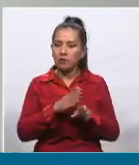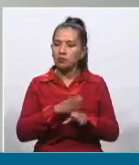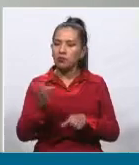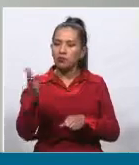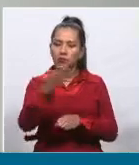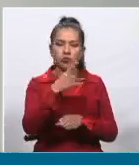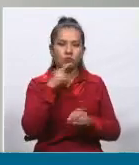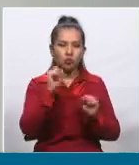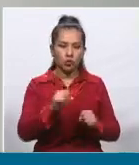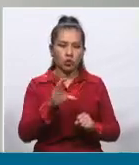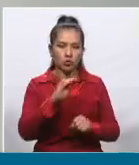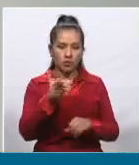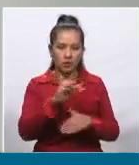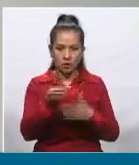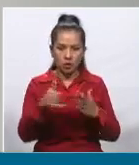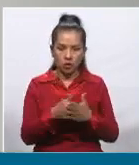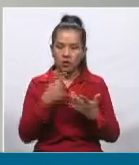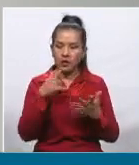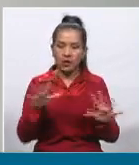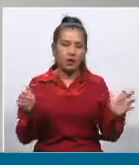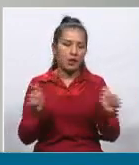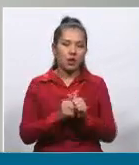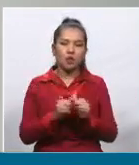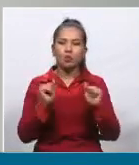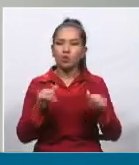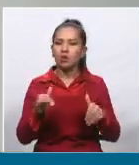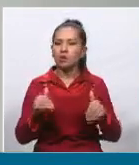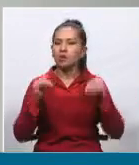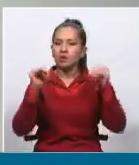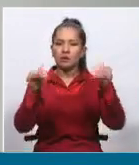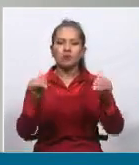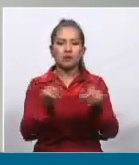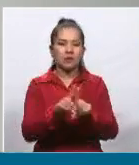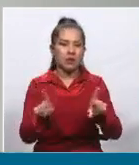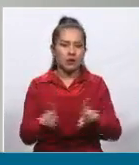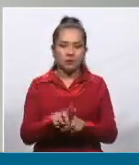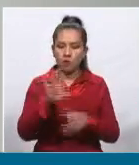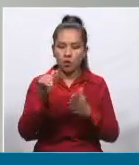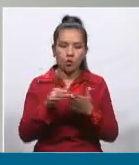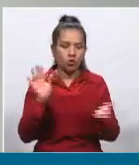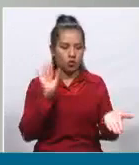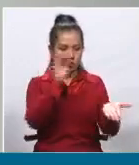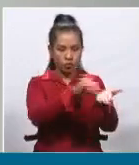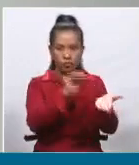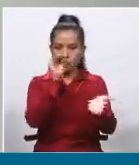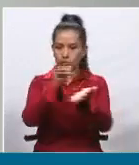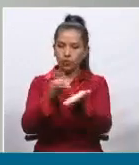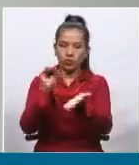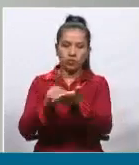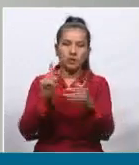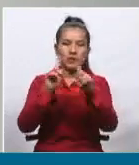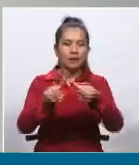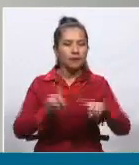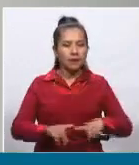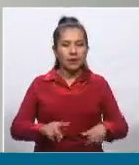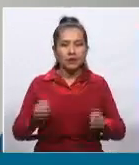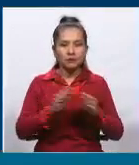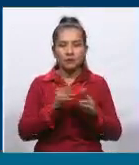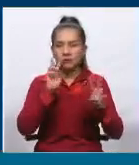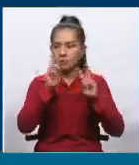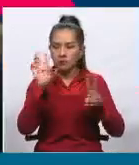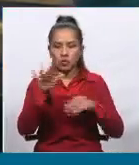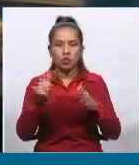se podría decir, también hemos estipulado y ya hemos establecido diferentes parámetros técnicos que,